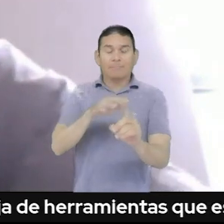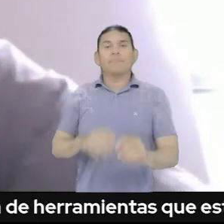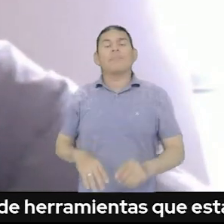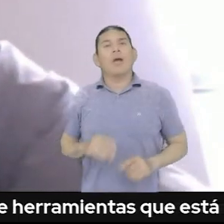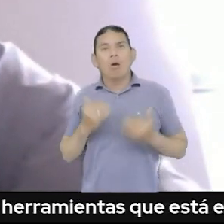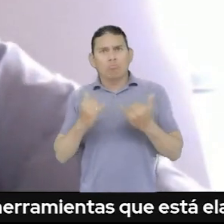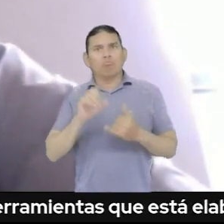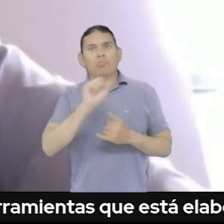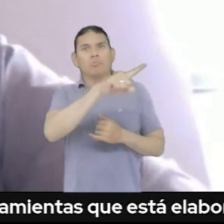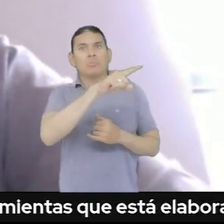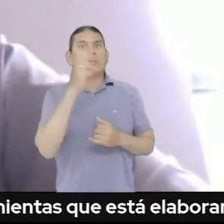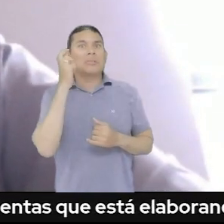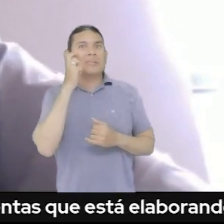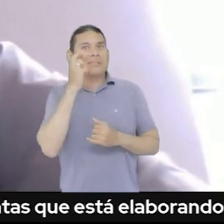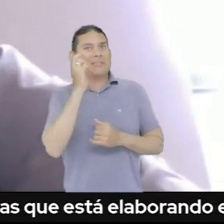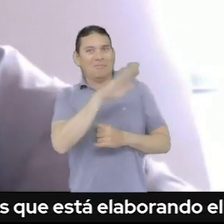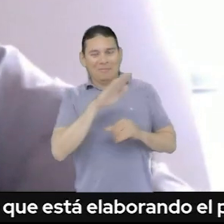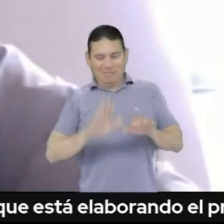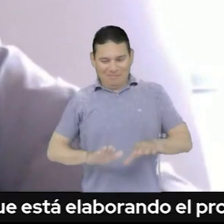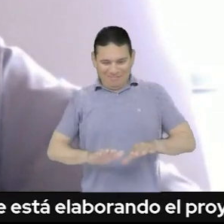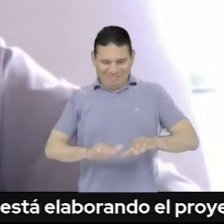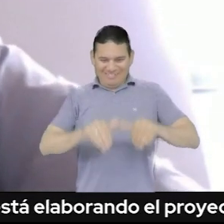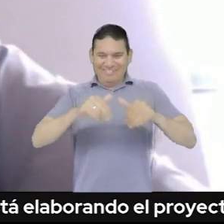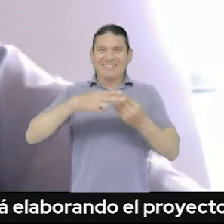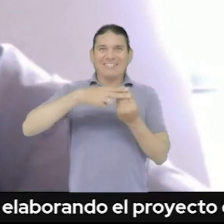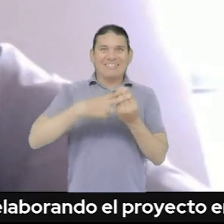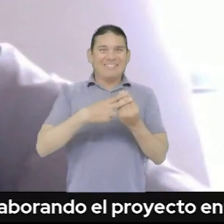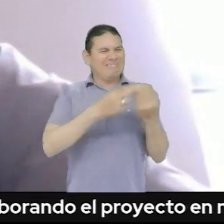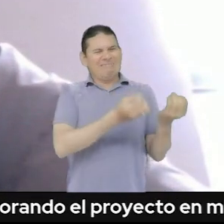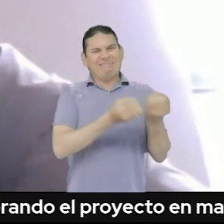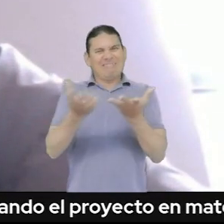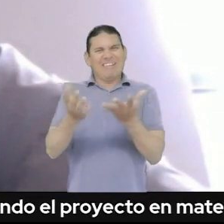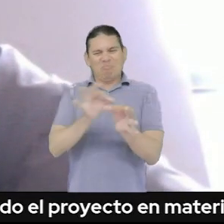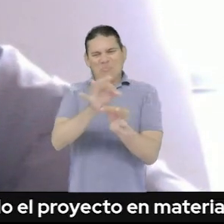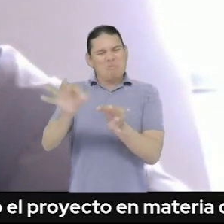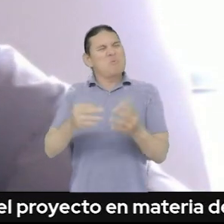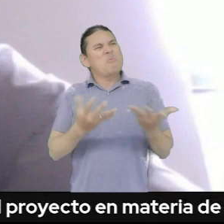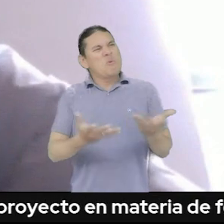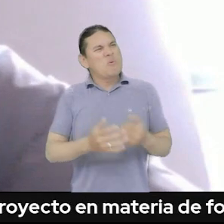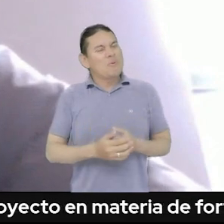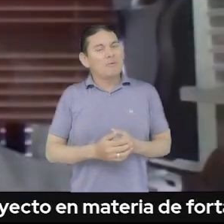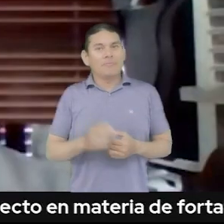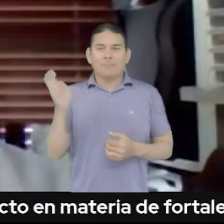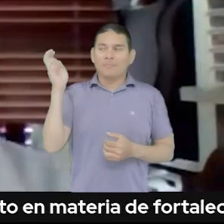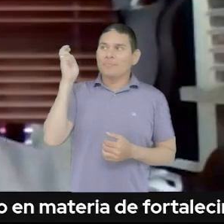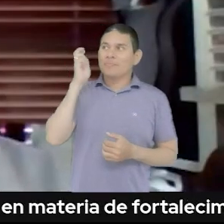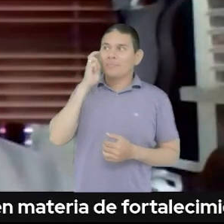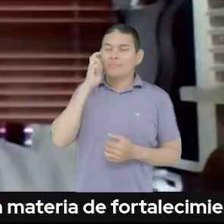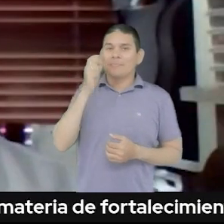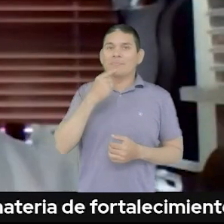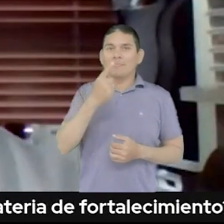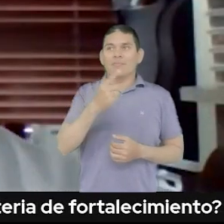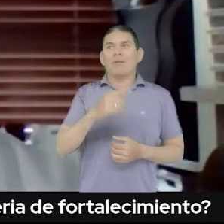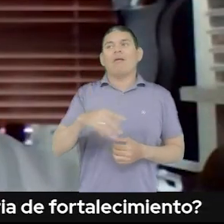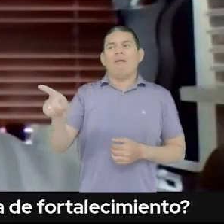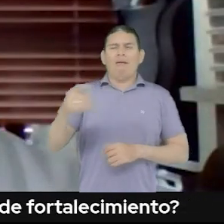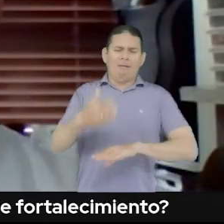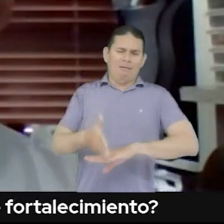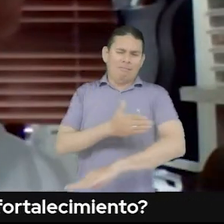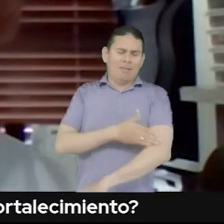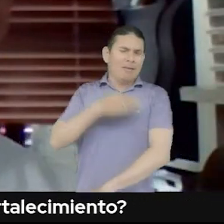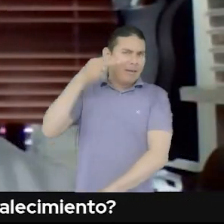y también me gustaría preguntarle a César cómo es la entrega de la caja de herramientas en los territorios. Sí, Andrés.